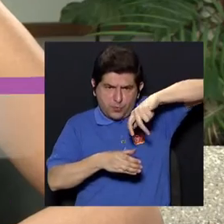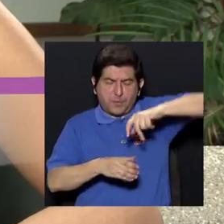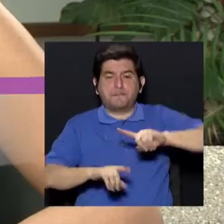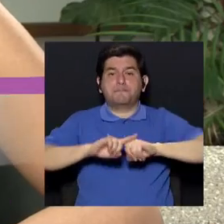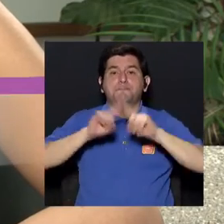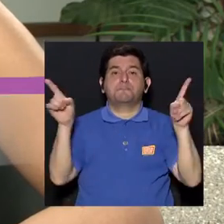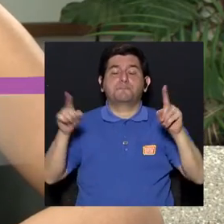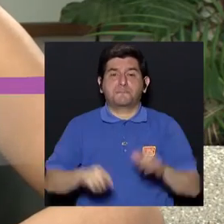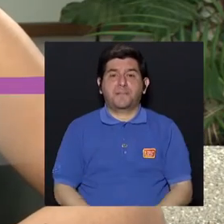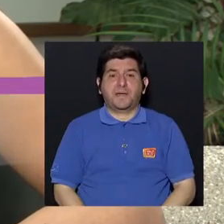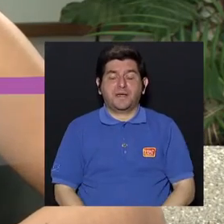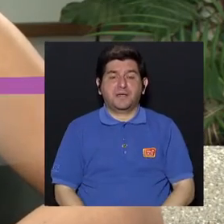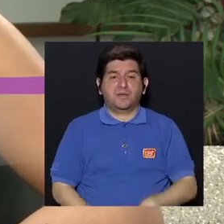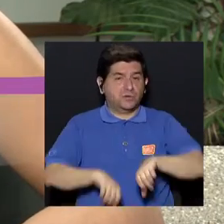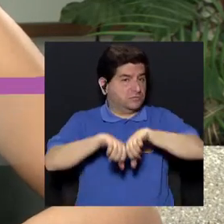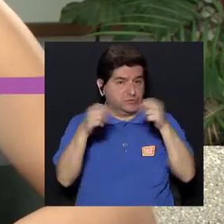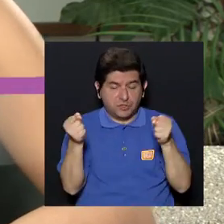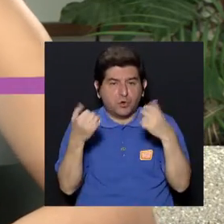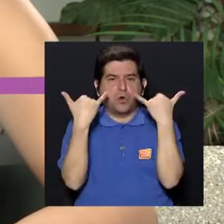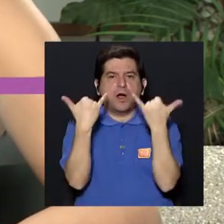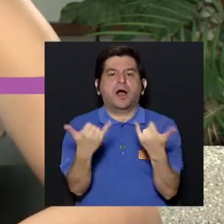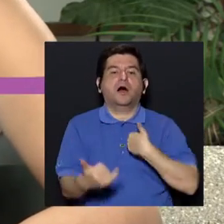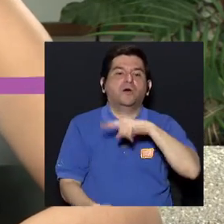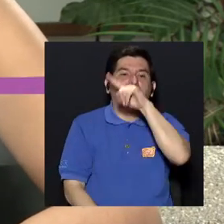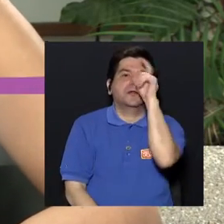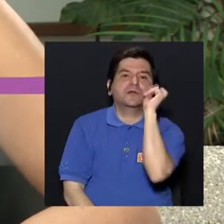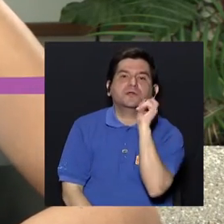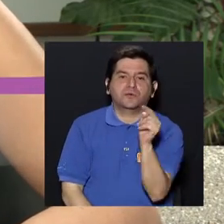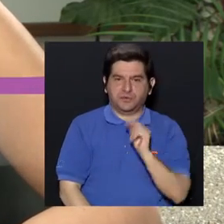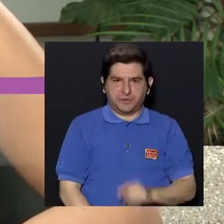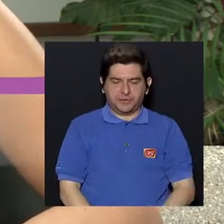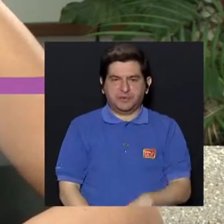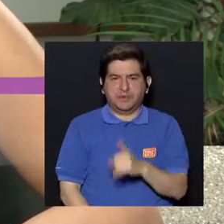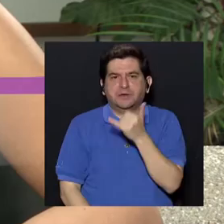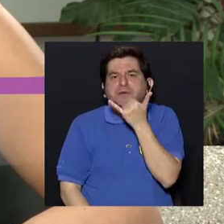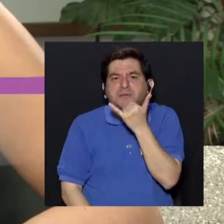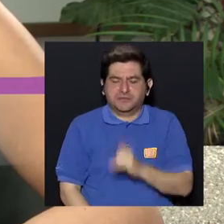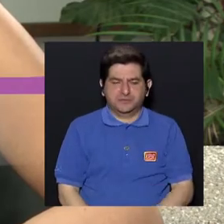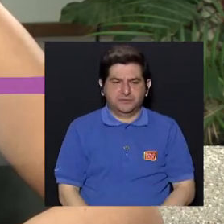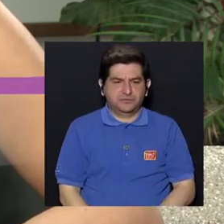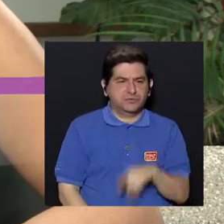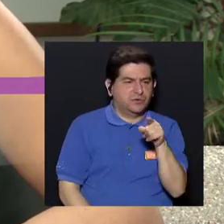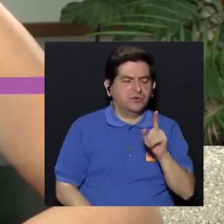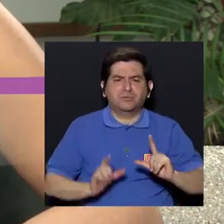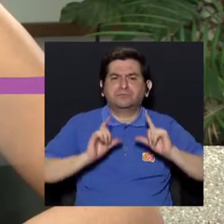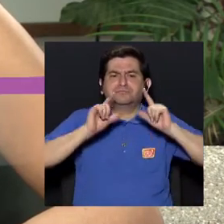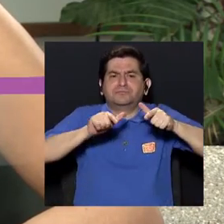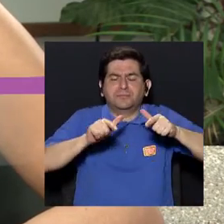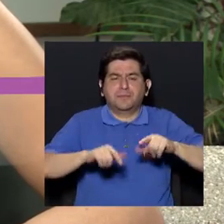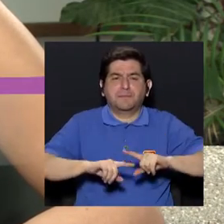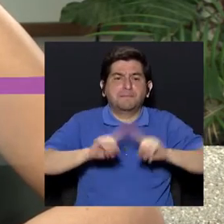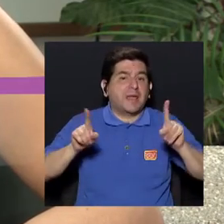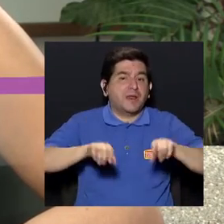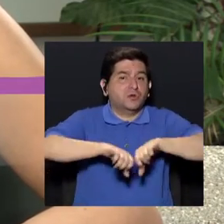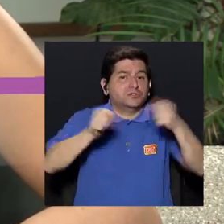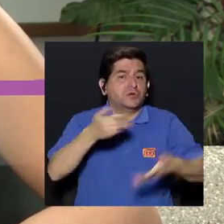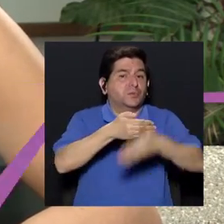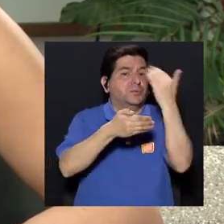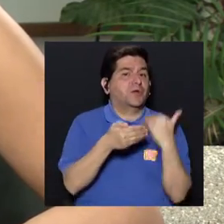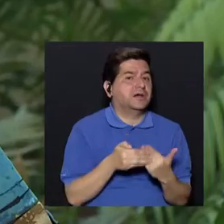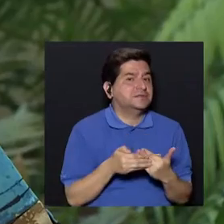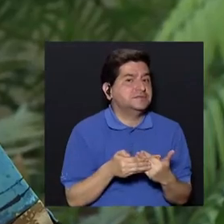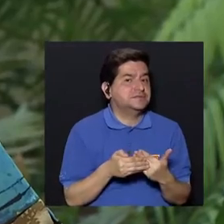pero cuando no se nos han quebrado. Ahora yo quisiera que retomemos cómo disponemos de esto cuando se nos quiebran.